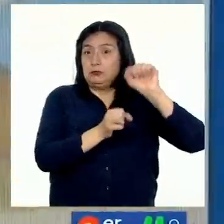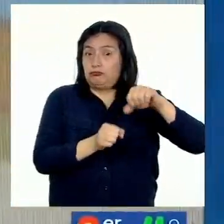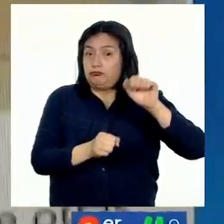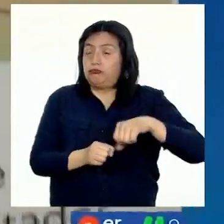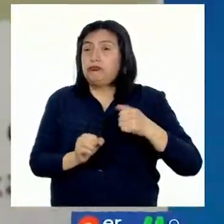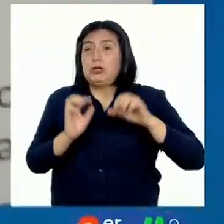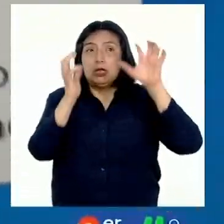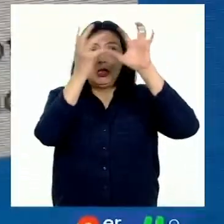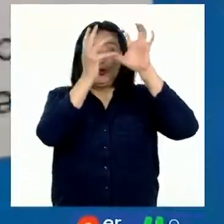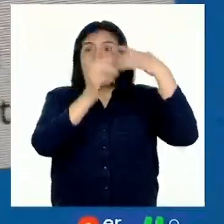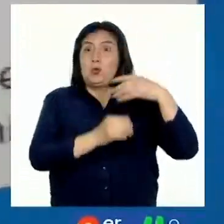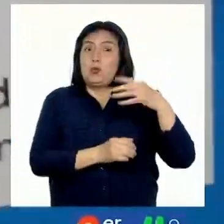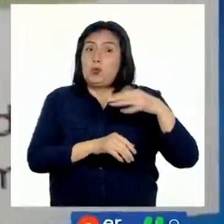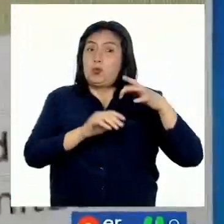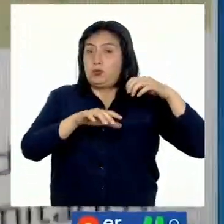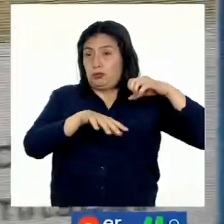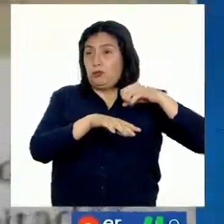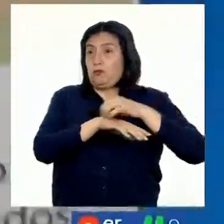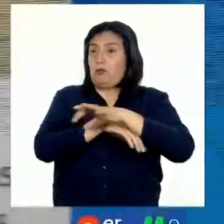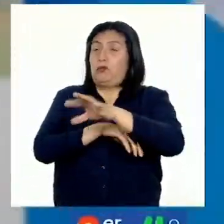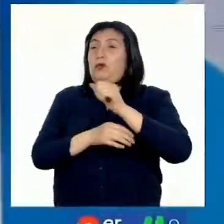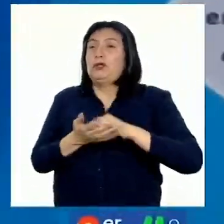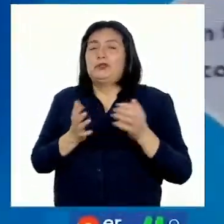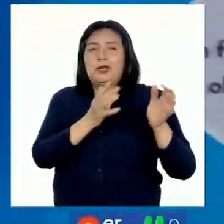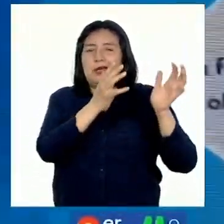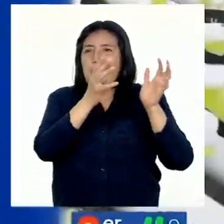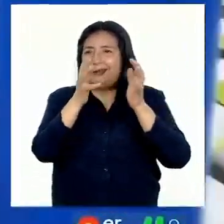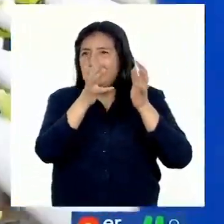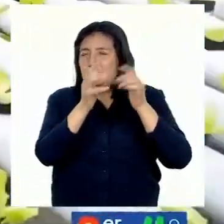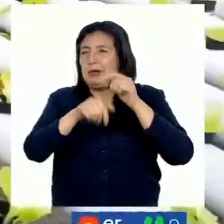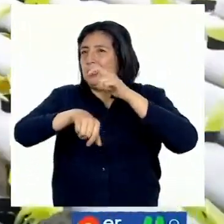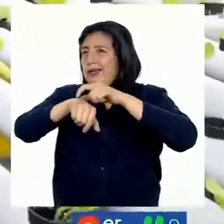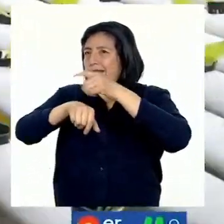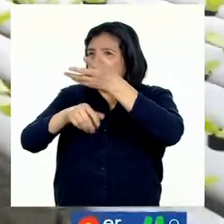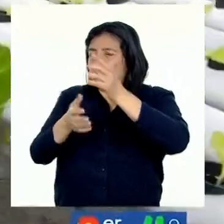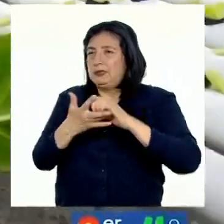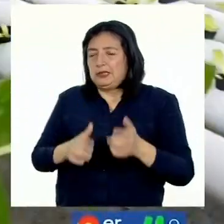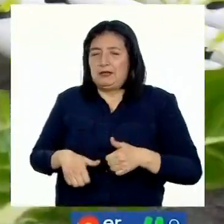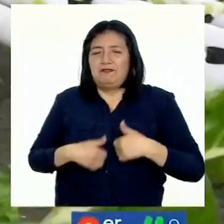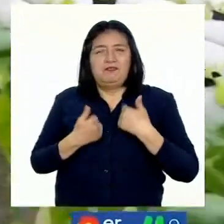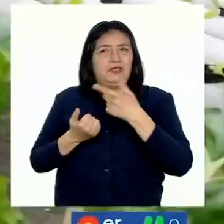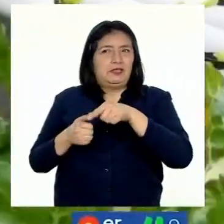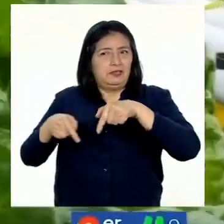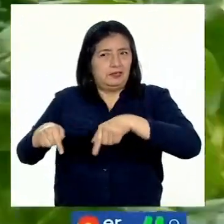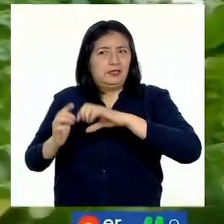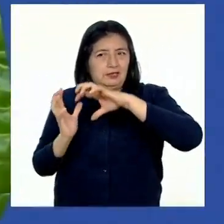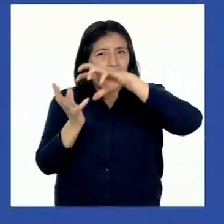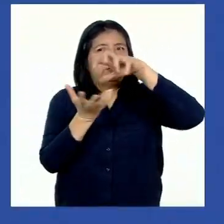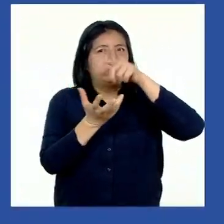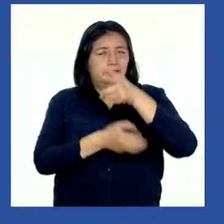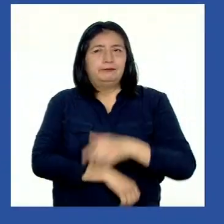nubes tienen una tremenda influencia en el clima, en el tiempo y en la vida de la Tierra.